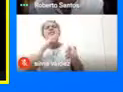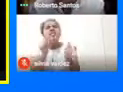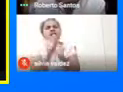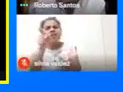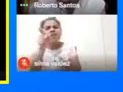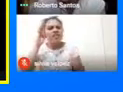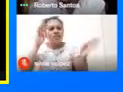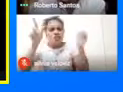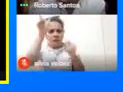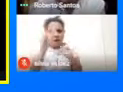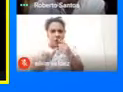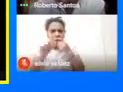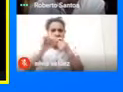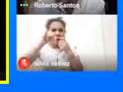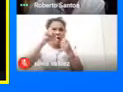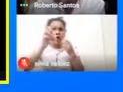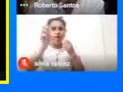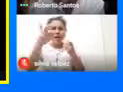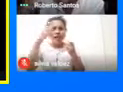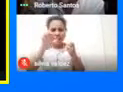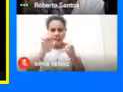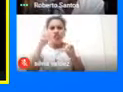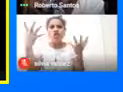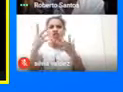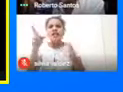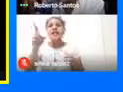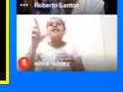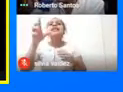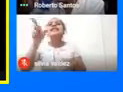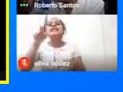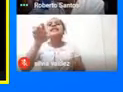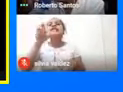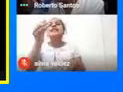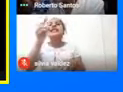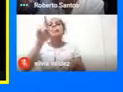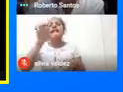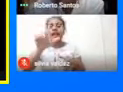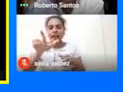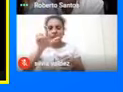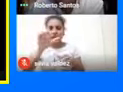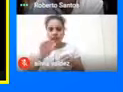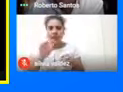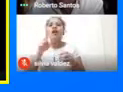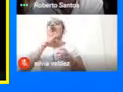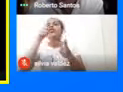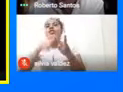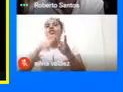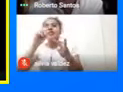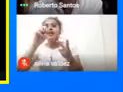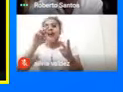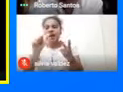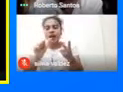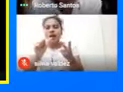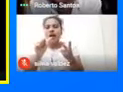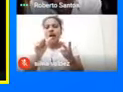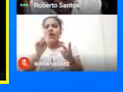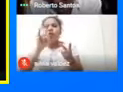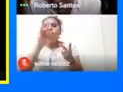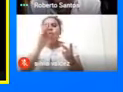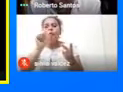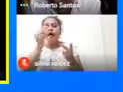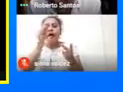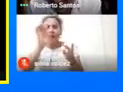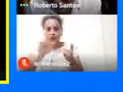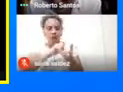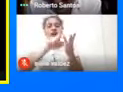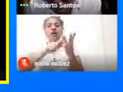persona Jorge Enrique González Que está Desde Esquilé Diana Flores Está desde La Laguna Yubaque Y también